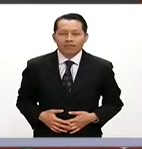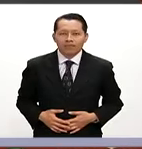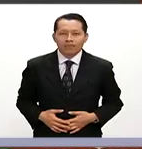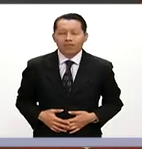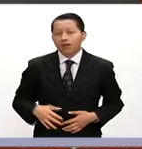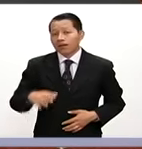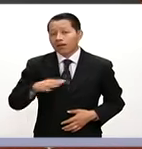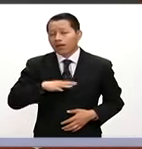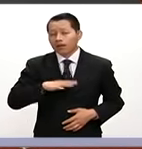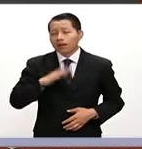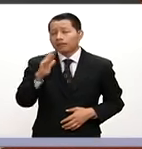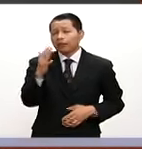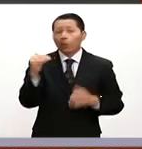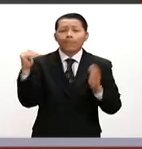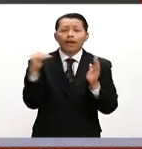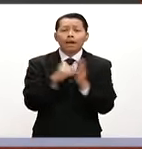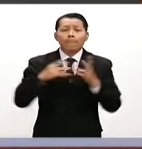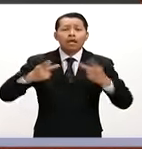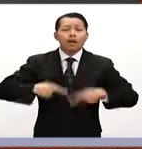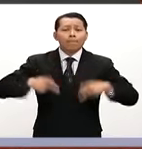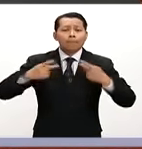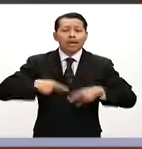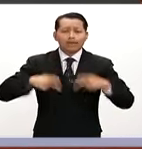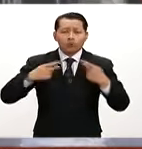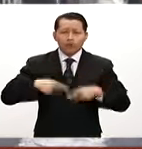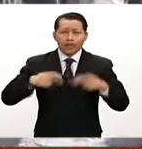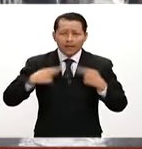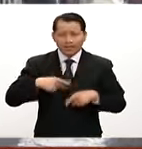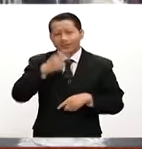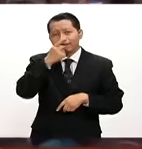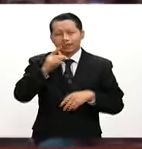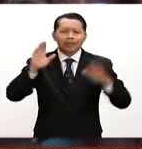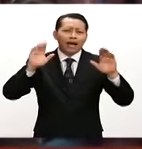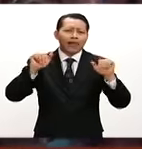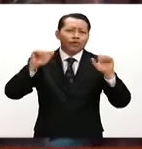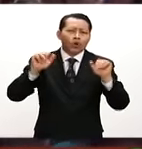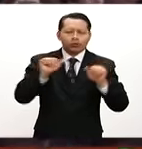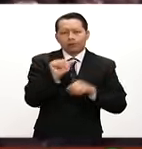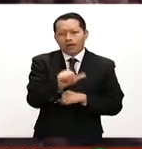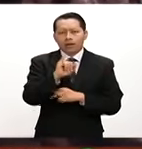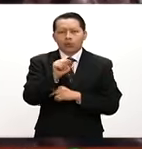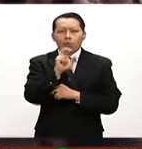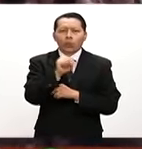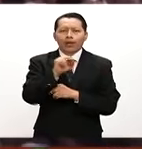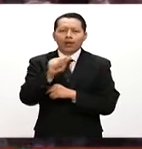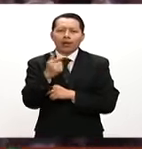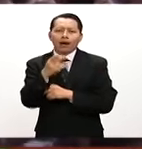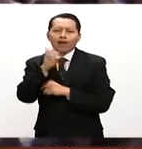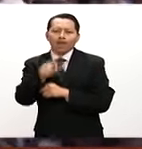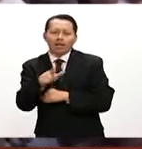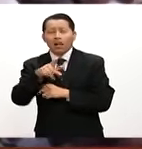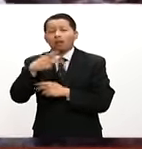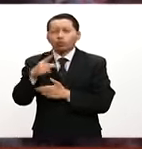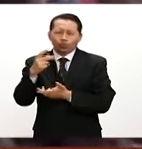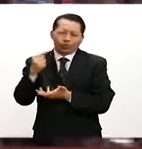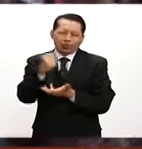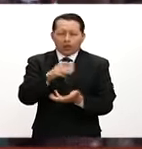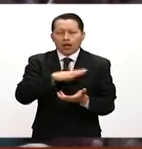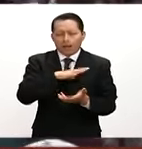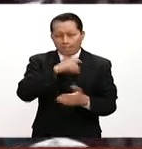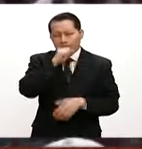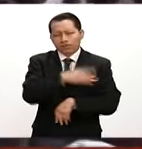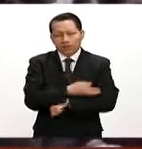Alrededor de 50 mil personas despidieron a Juan Gabriel en Ciudad Juárez. Los restos del artista fueron trasladados por sus familiares